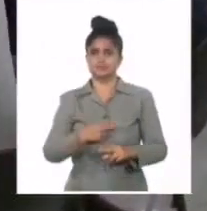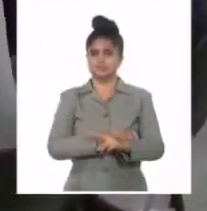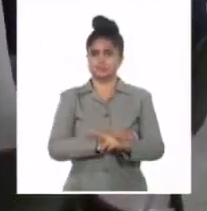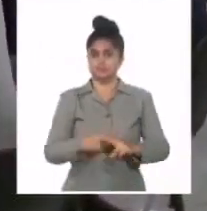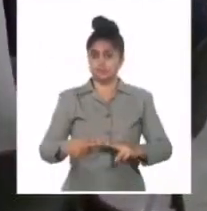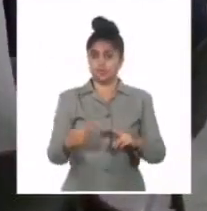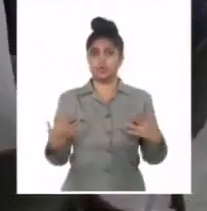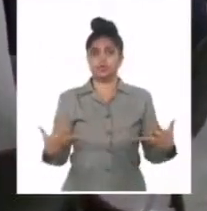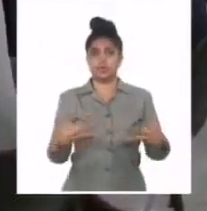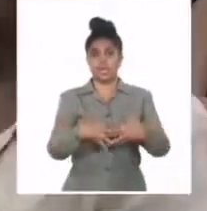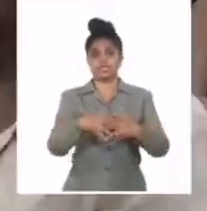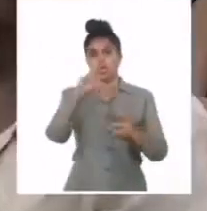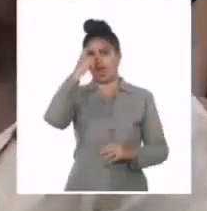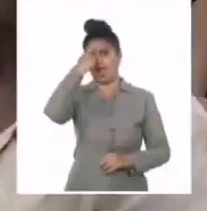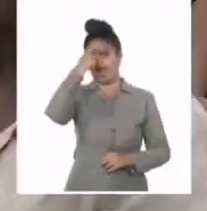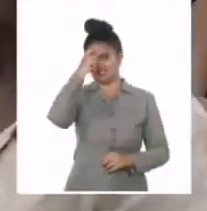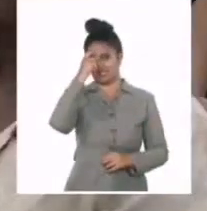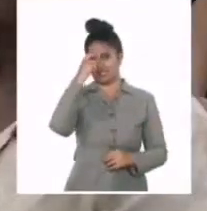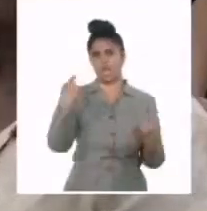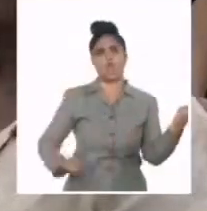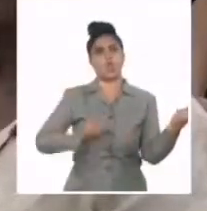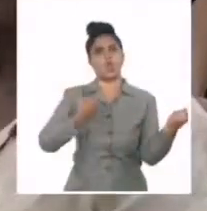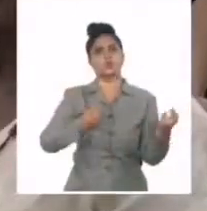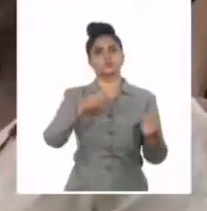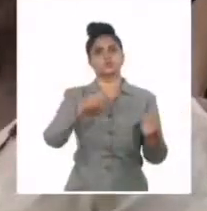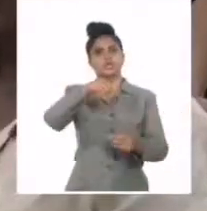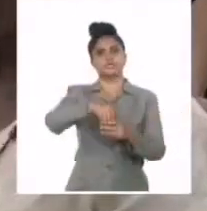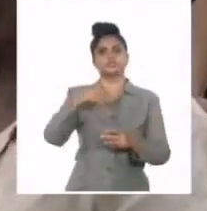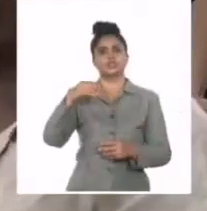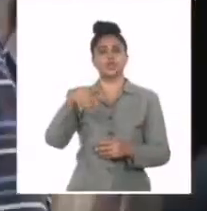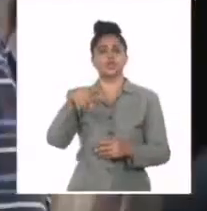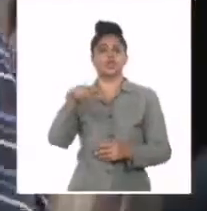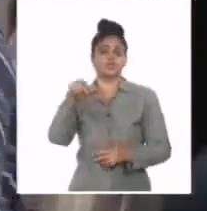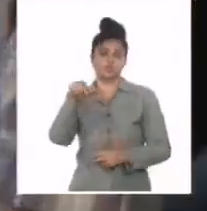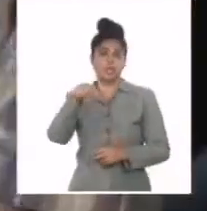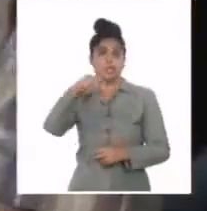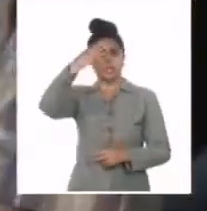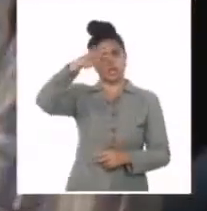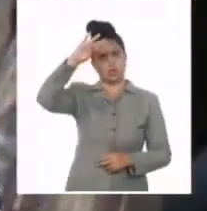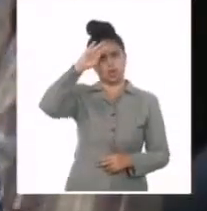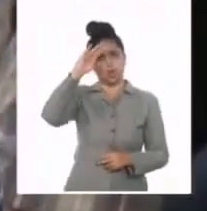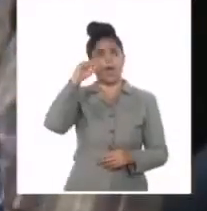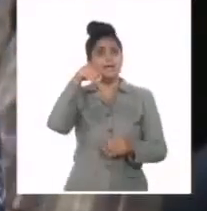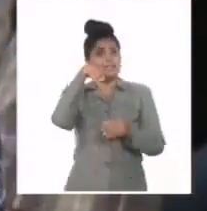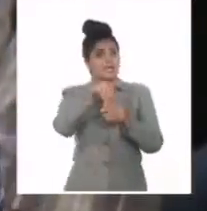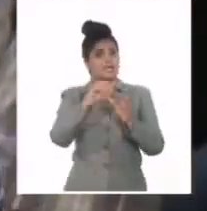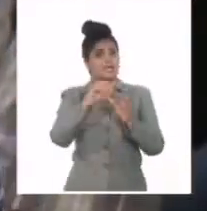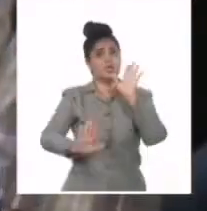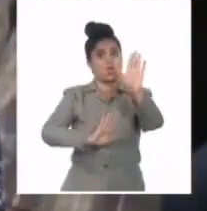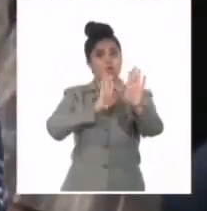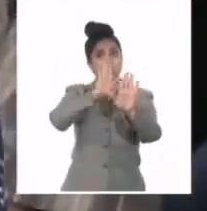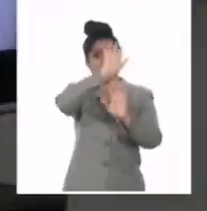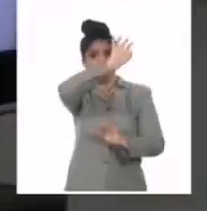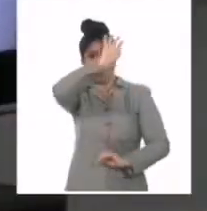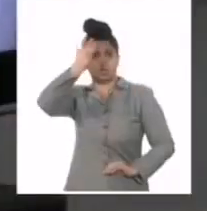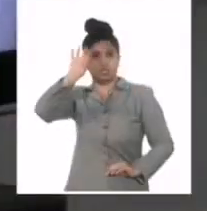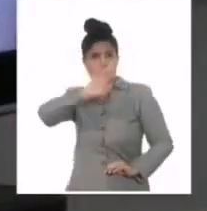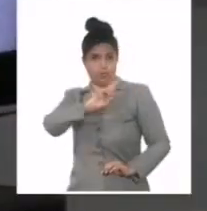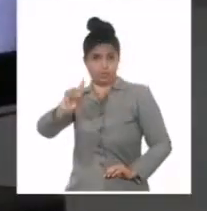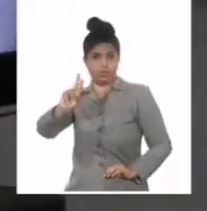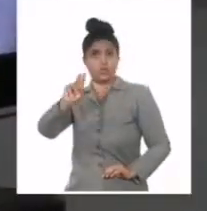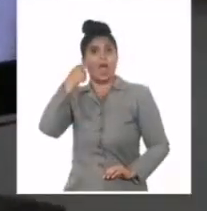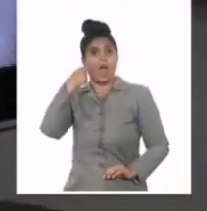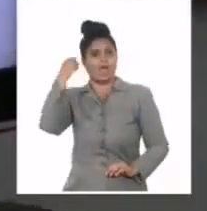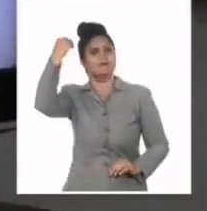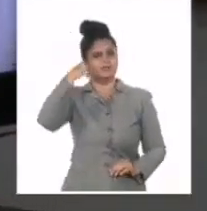en la guerrilla boliviana, legado que hoy forma parte de exposiciones del Museo de la Revolución y de la Comandancia en Gavana. Con un